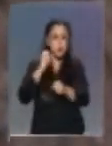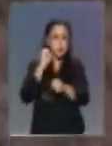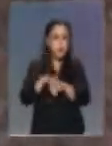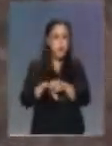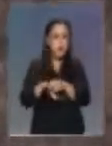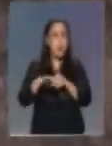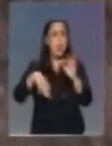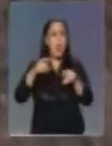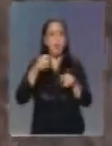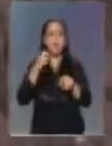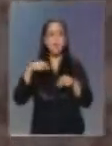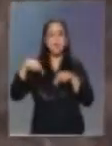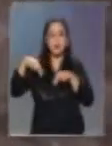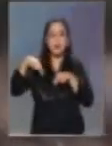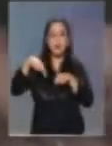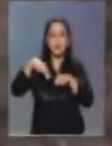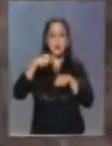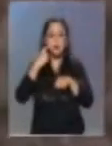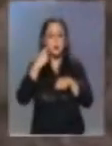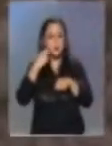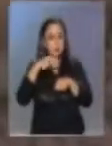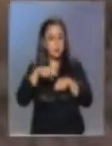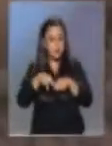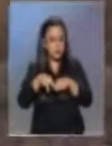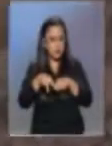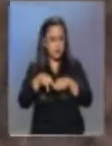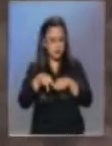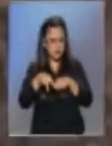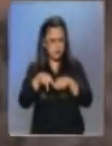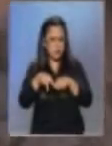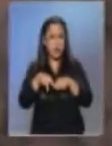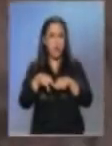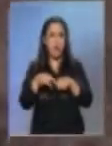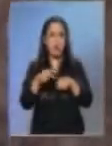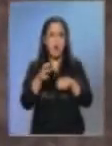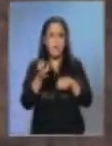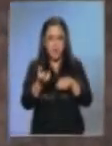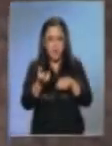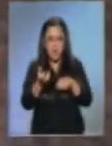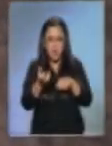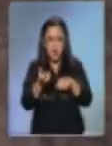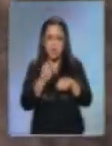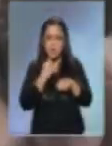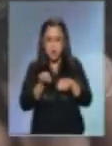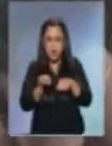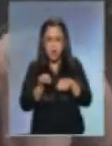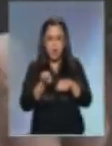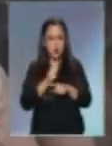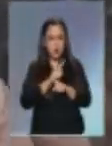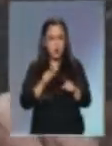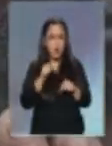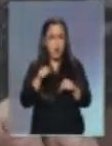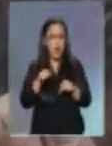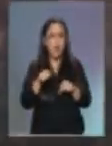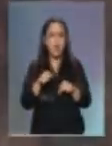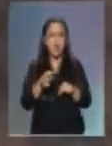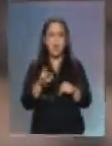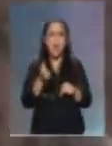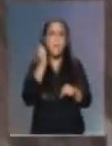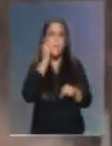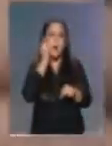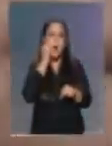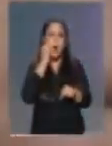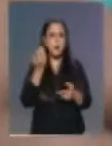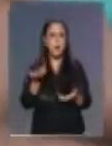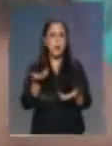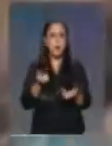es una piedra, es un obsidiano, siendo que es un plástico quemado ya, trabajado. Y a